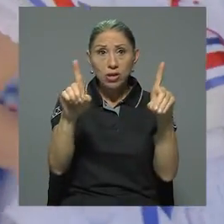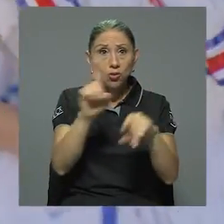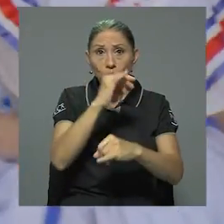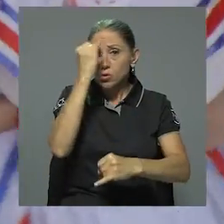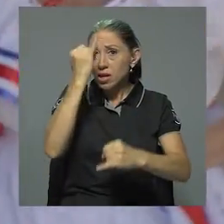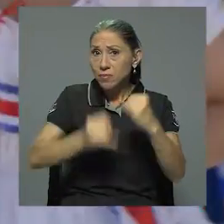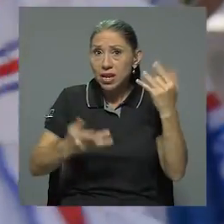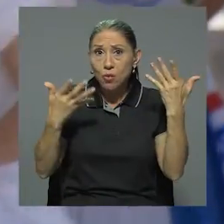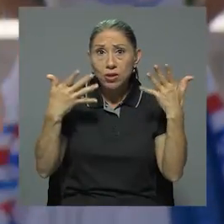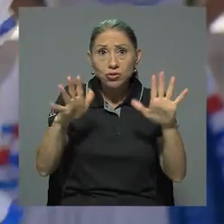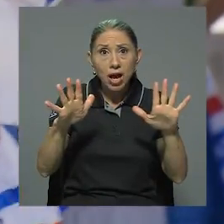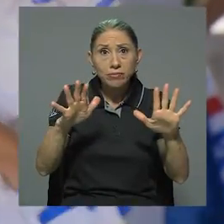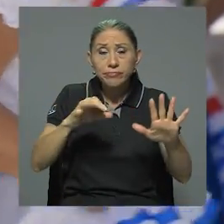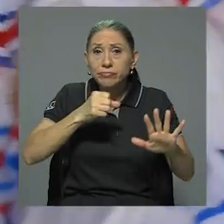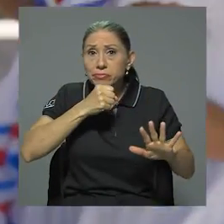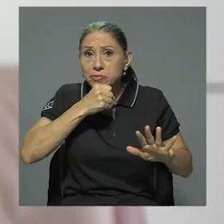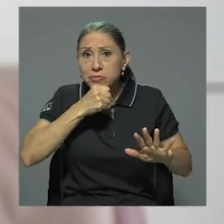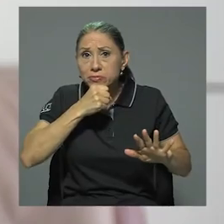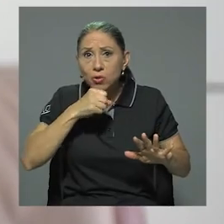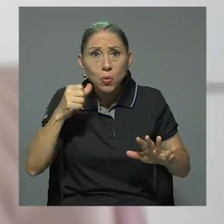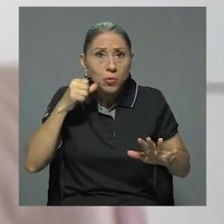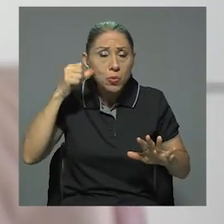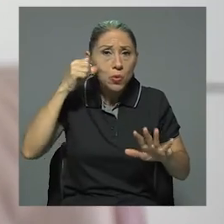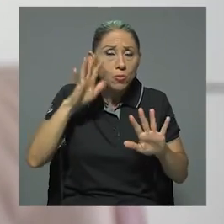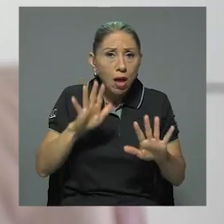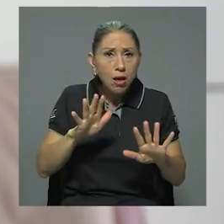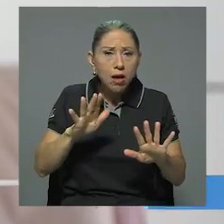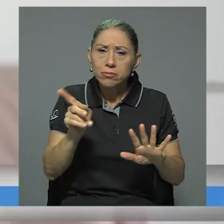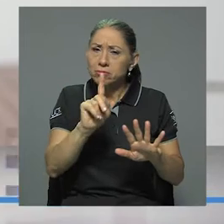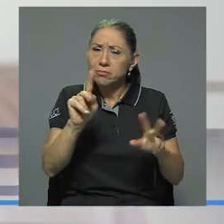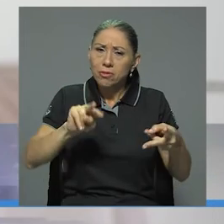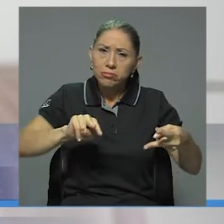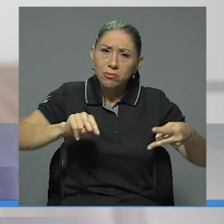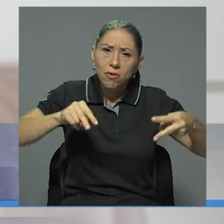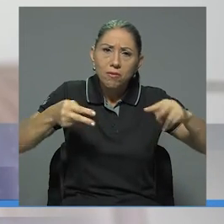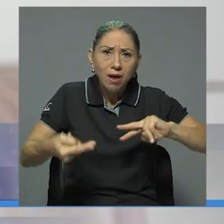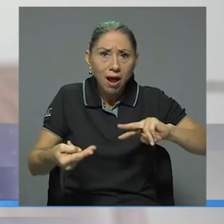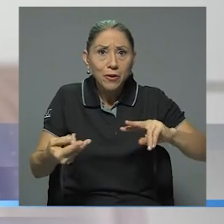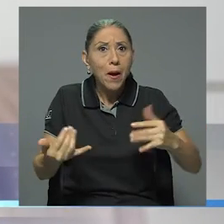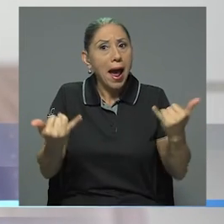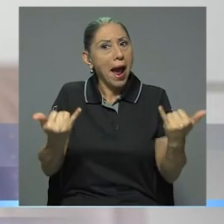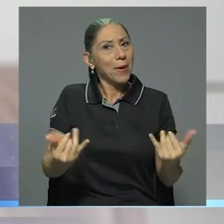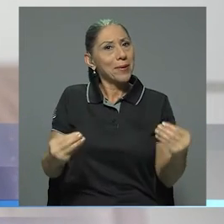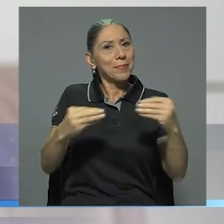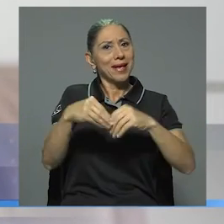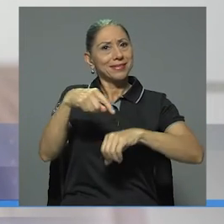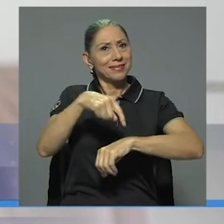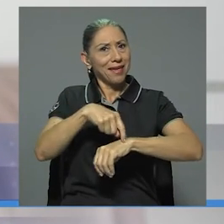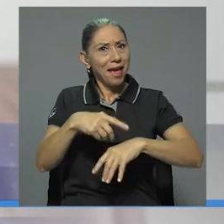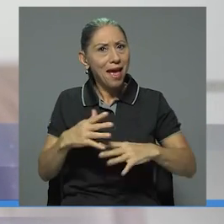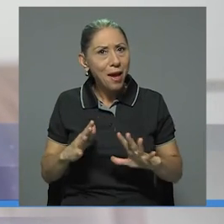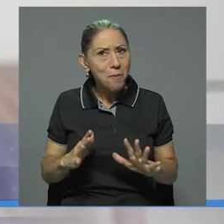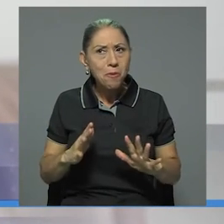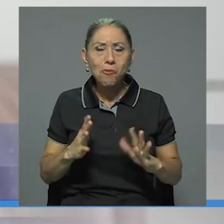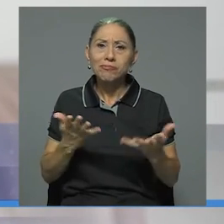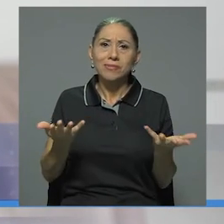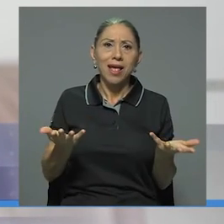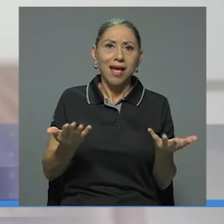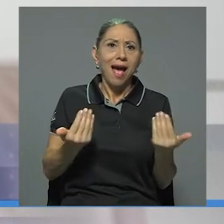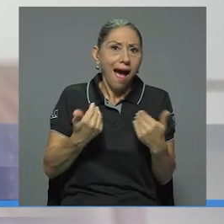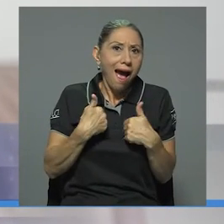llega a la edad del adulto mayor, sino que todo lo contrario, tenemos más tiempo, hay